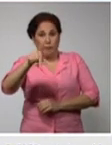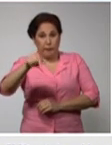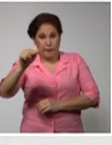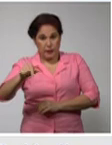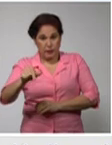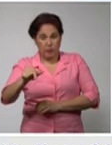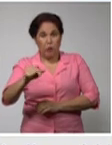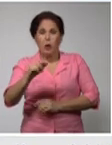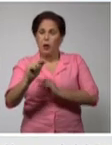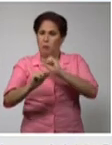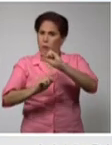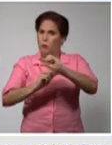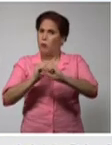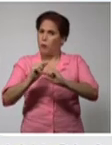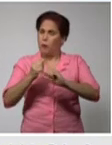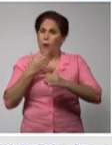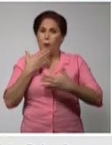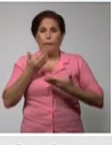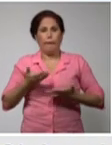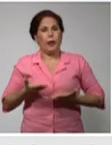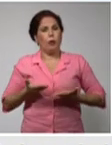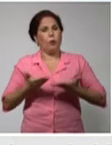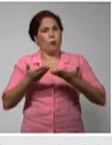una evolución clínica estable.